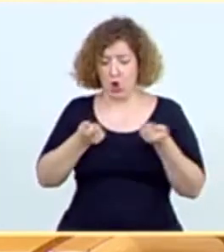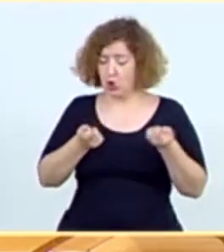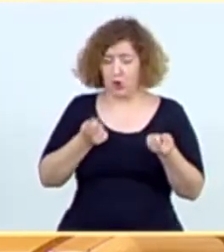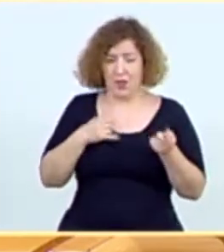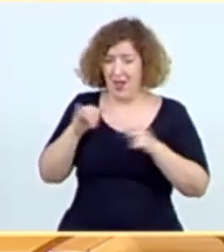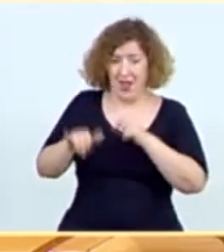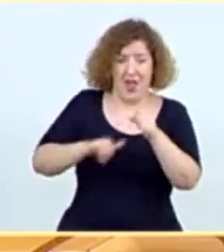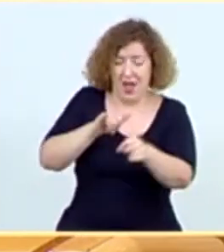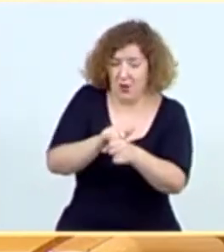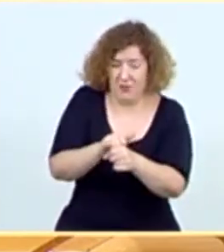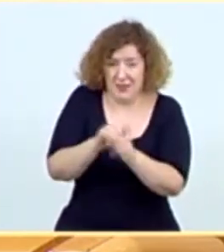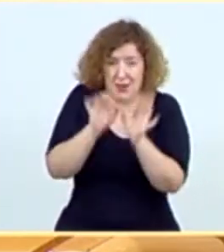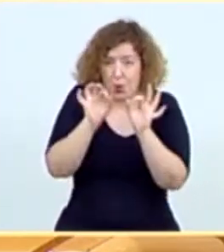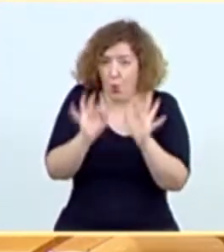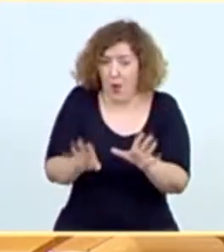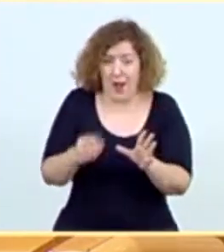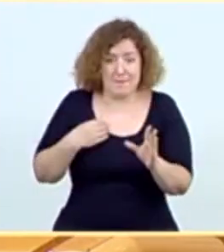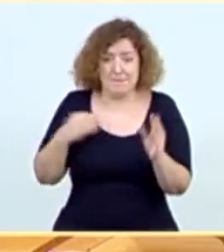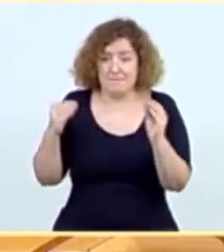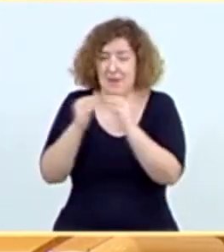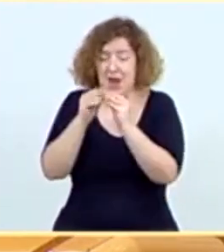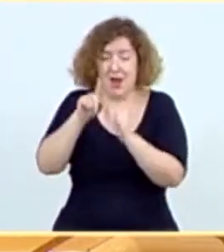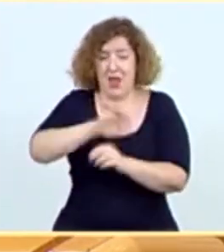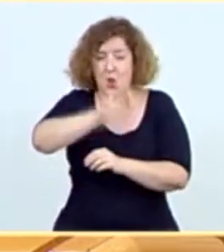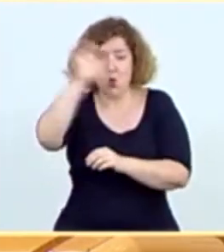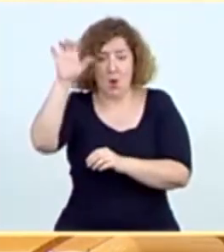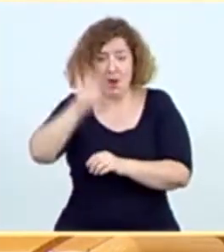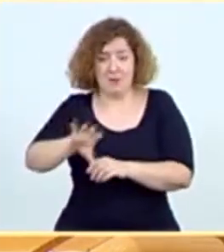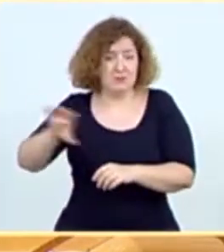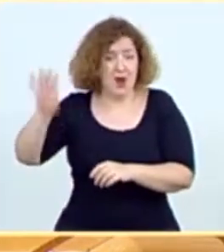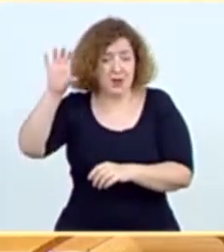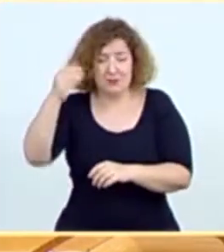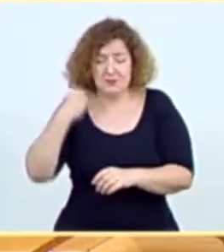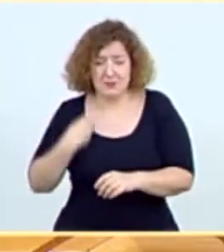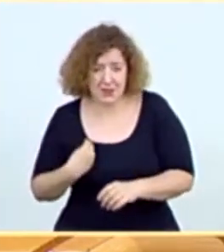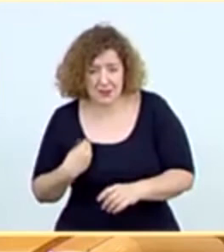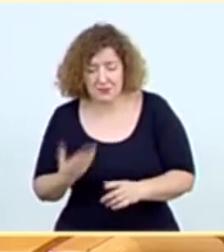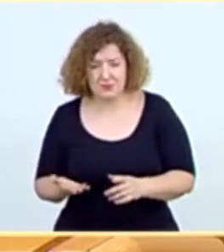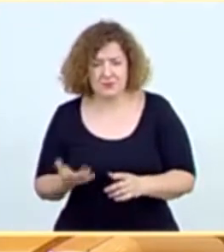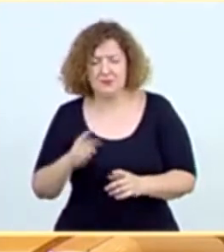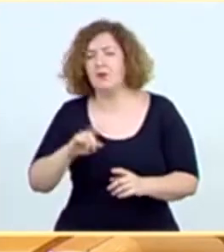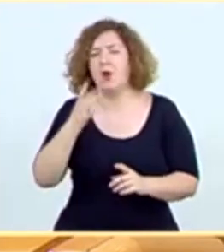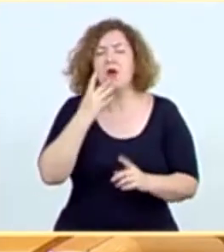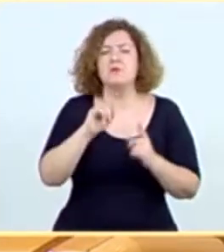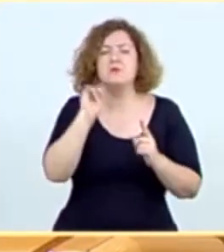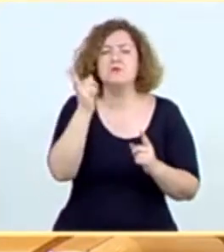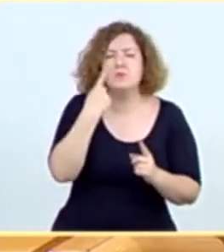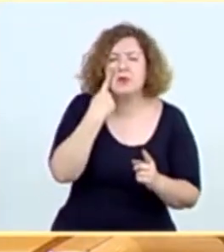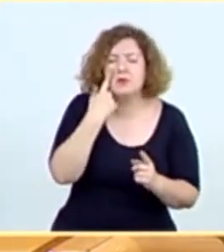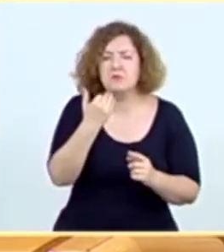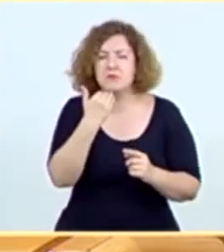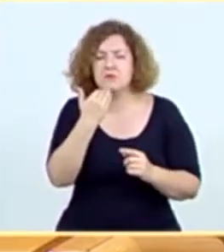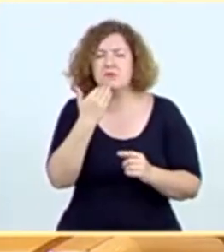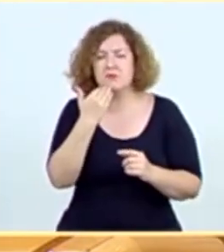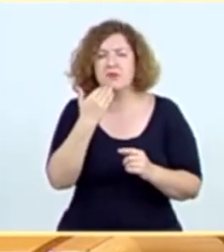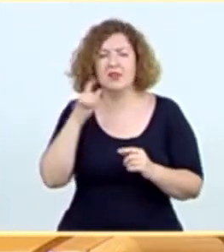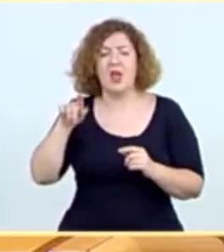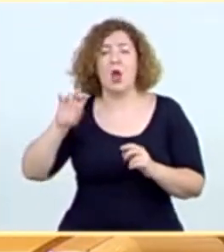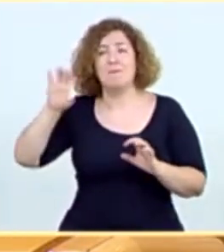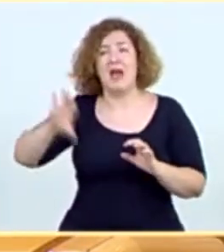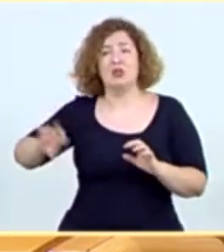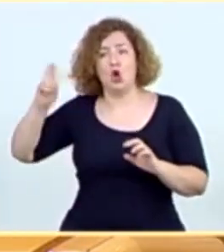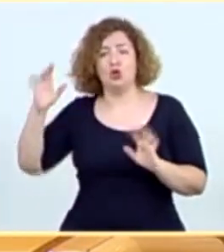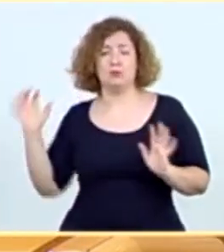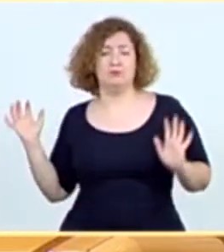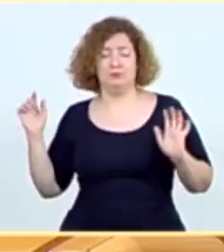mismos que hacen nuestros socios europeos, son los mismos, están de momento consiguiendo detectar aquellos casos que nos vienen, también los que nos vienen importados de fuera.